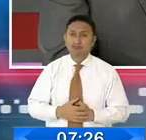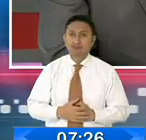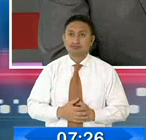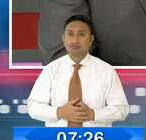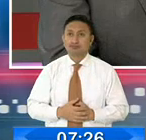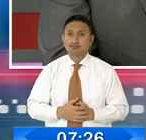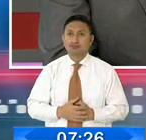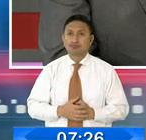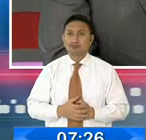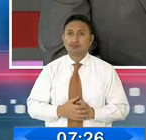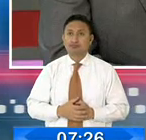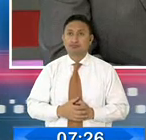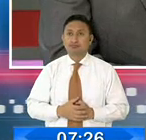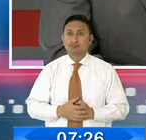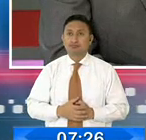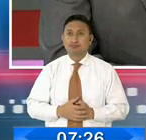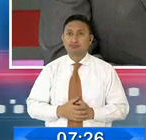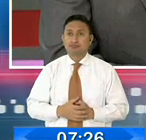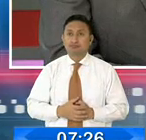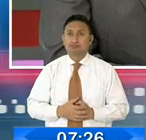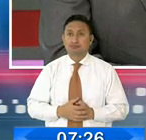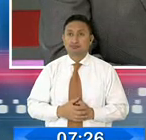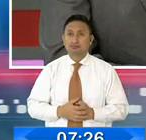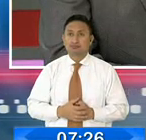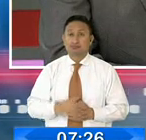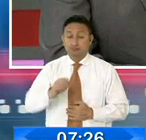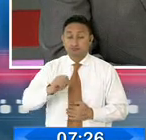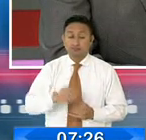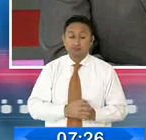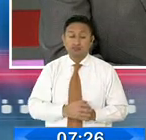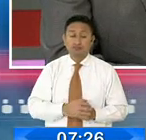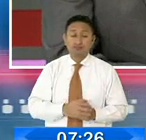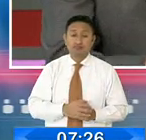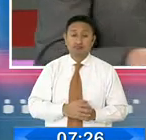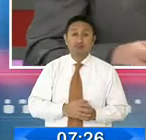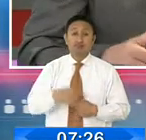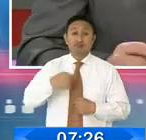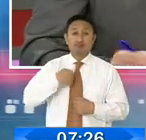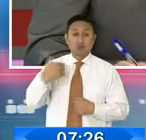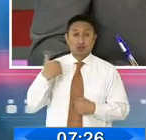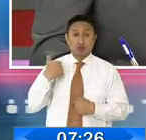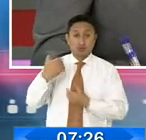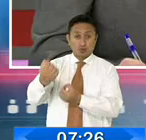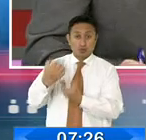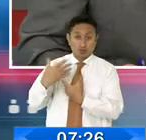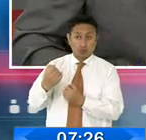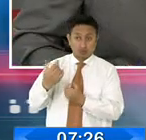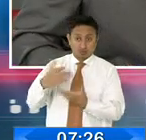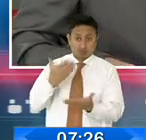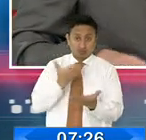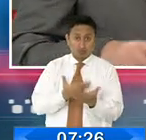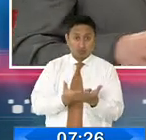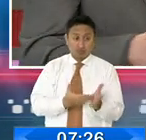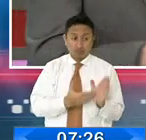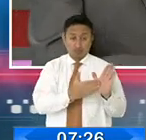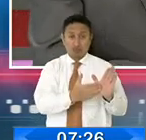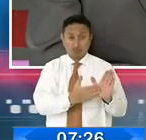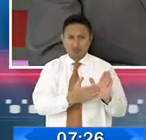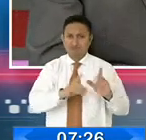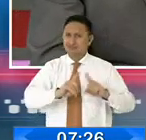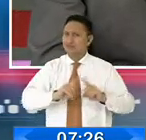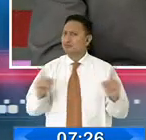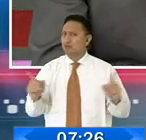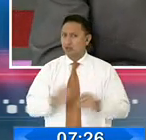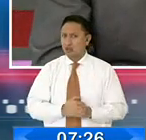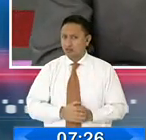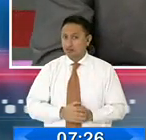¿Qué dice al respecto sobre esto? Todos los informes con los que contamos y hemos presentado como prueba hablan de lo contrario, que